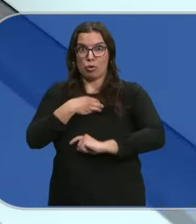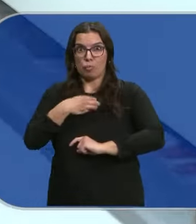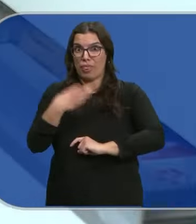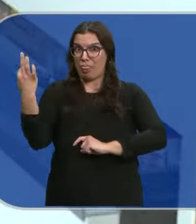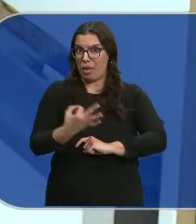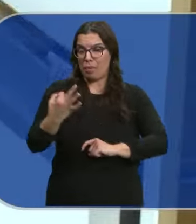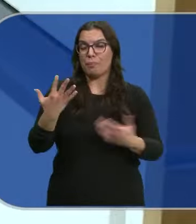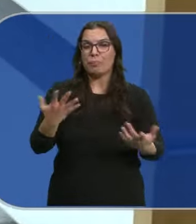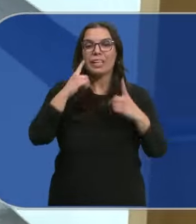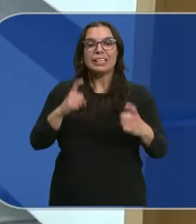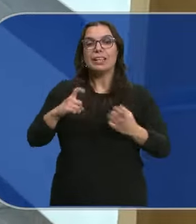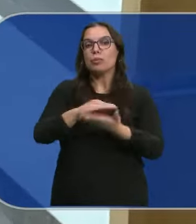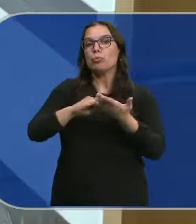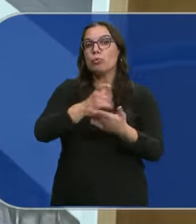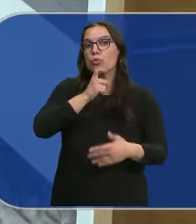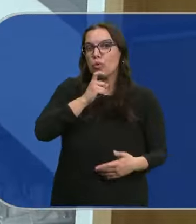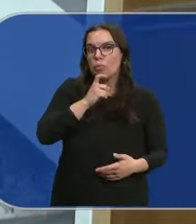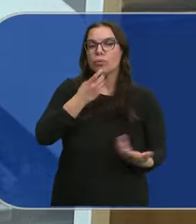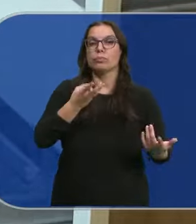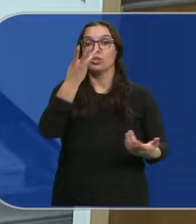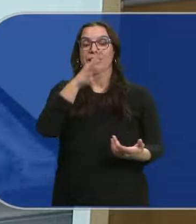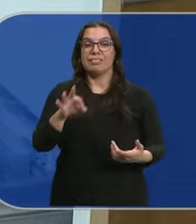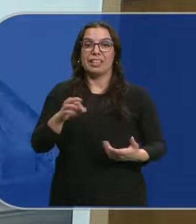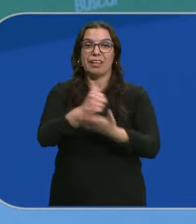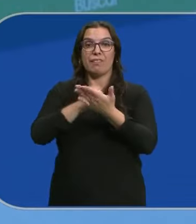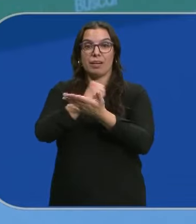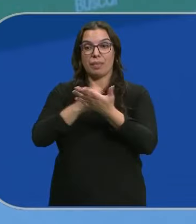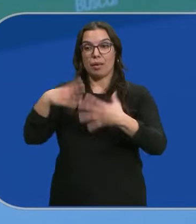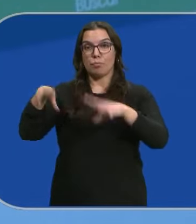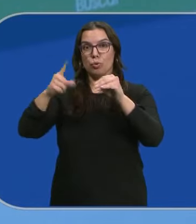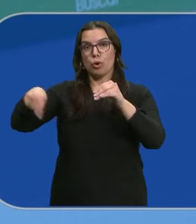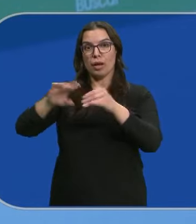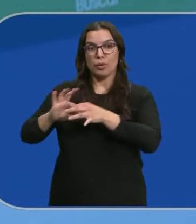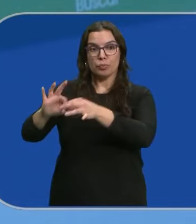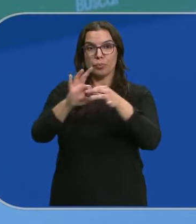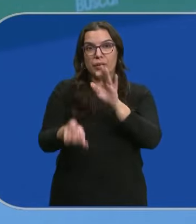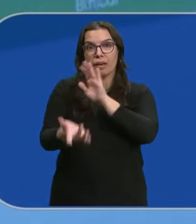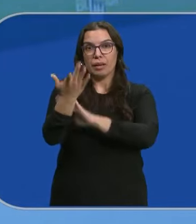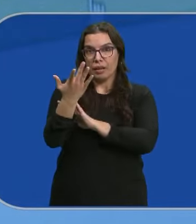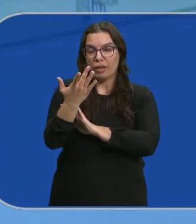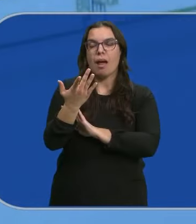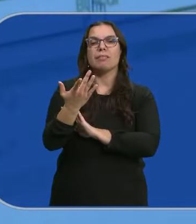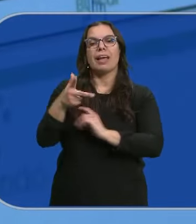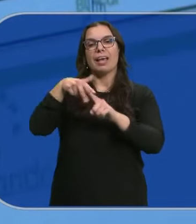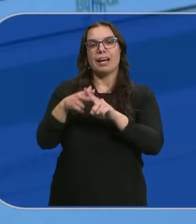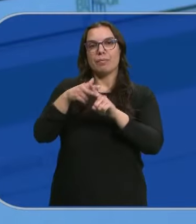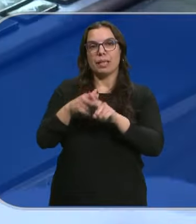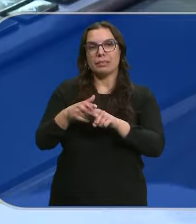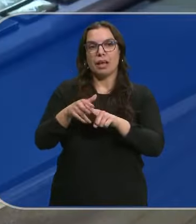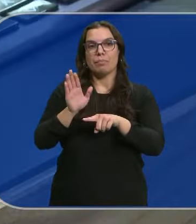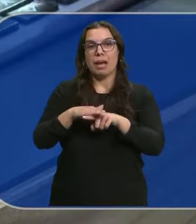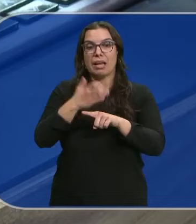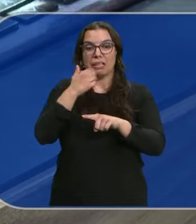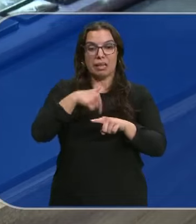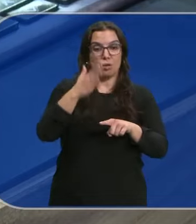Para intentar atajar Este problema Una treintena De farmacias burgalesas Se han unido creando Una herramienta llamada Luda Que permite dar una